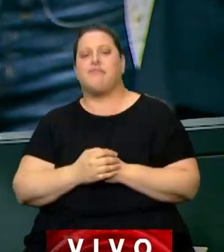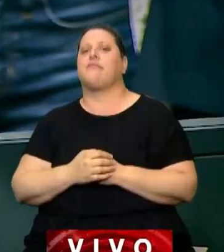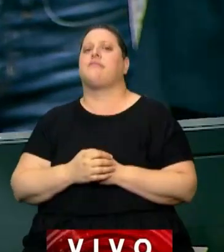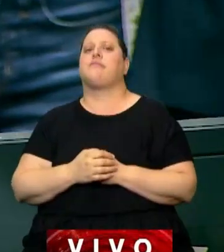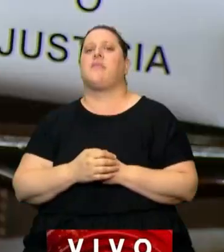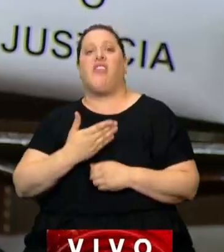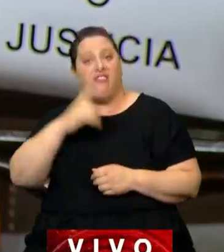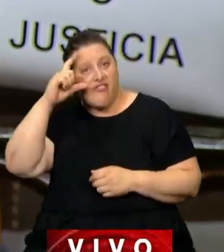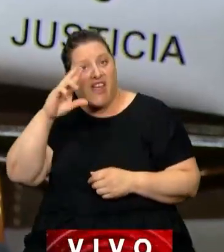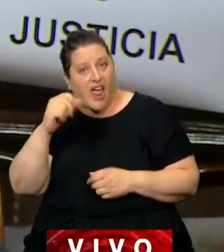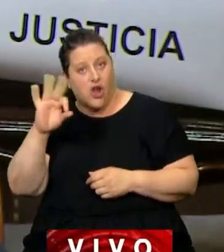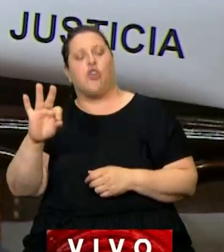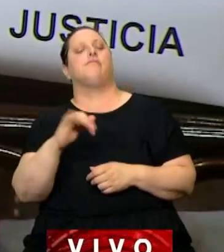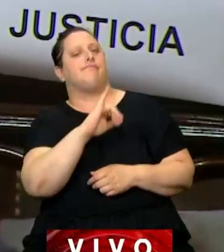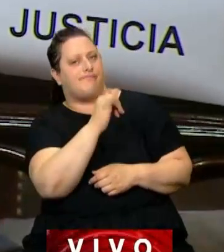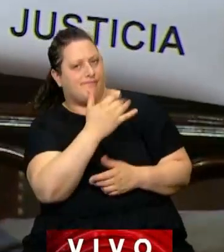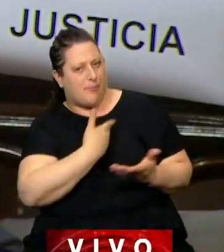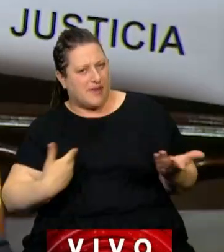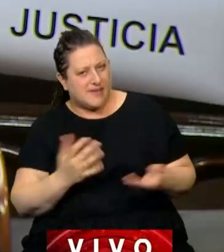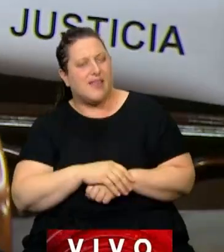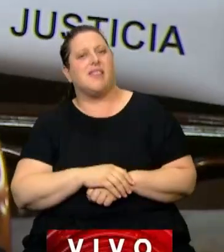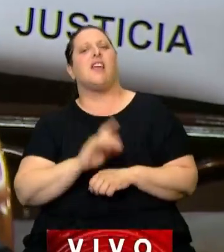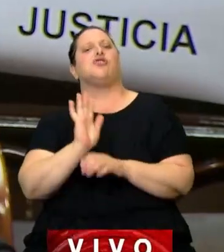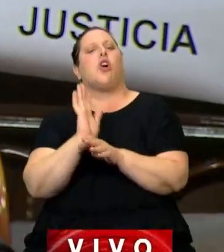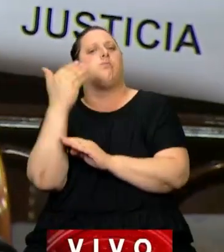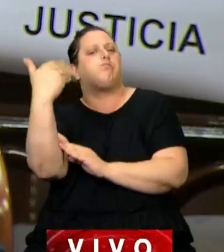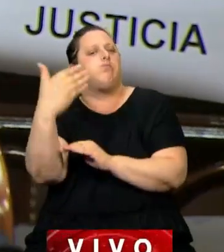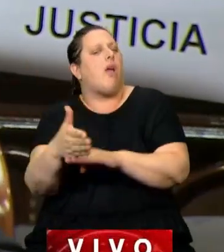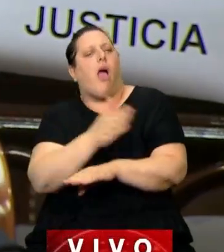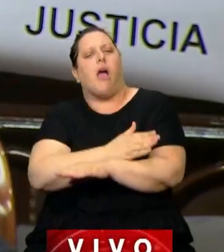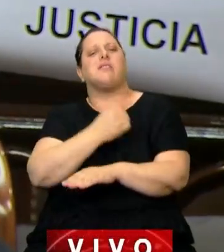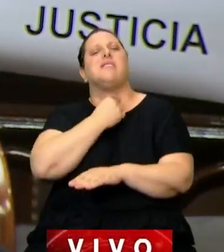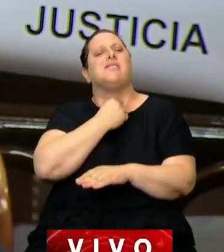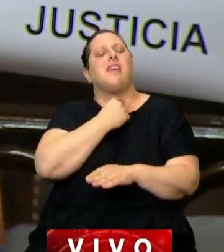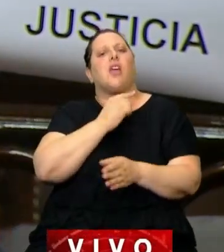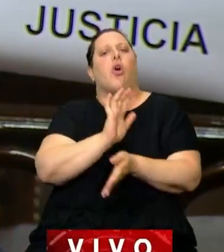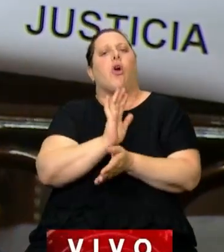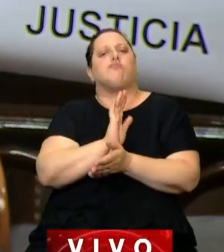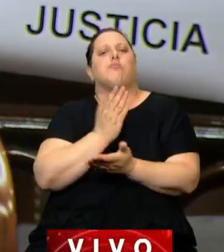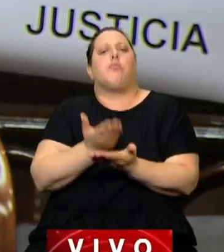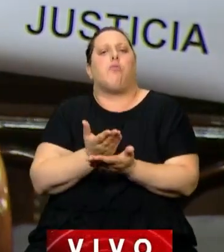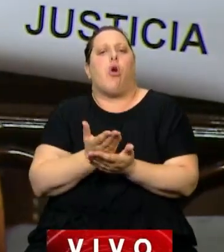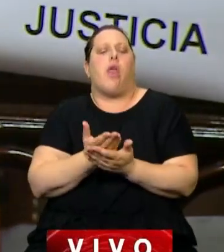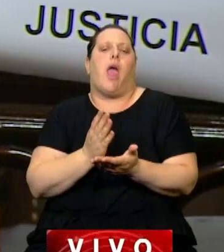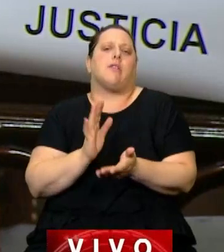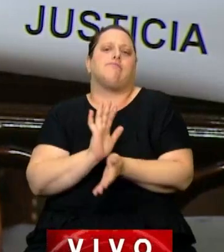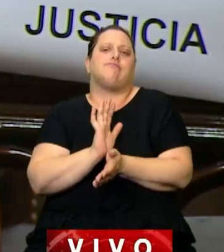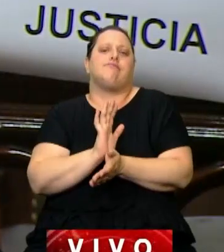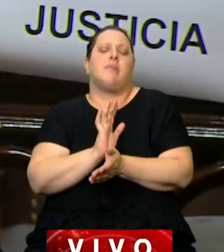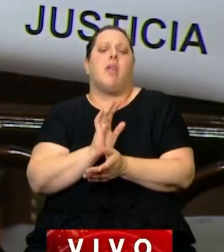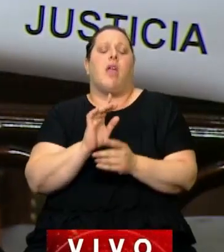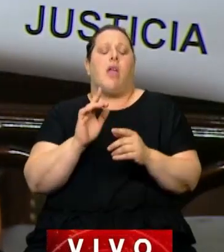Sí, Presidenta. Antes de hacer uso de la palabra, voy a plantear una moción de orden en virtud del artículo